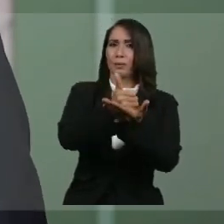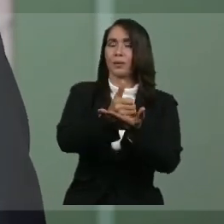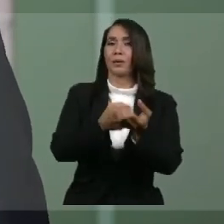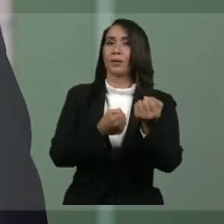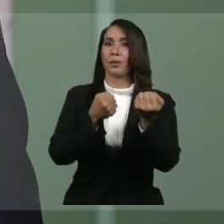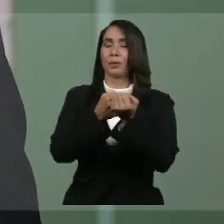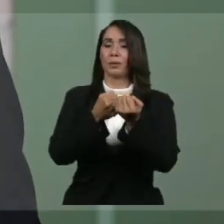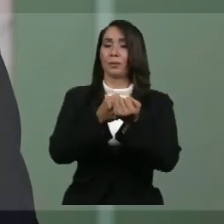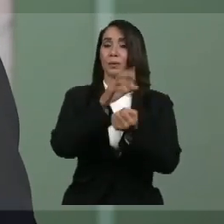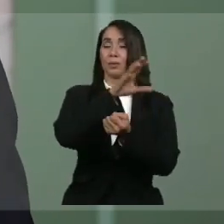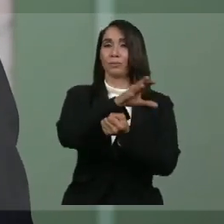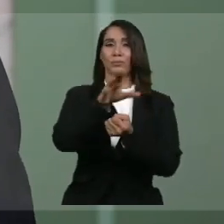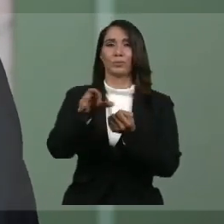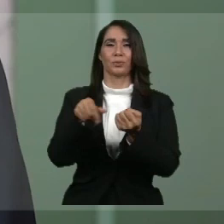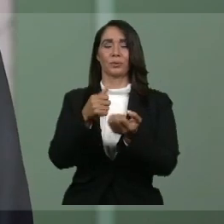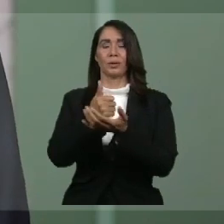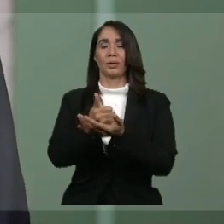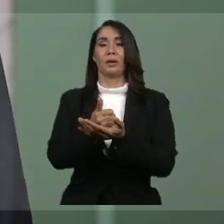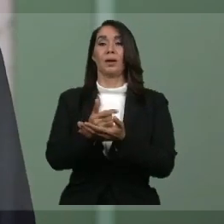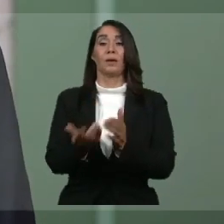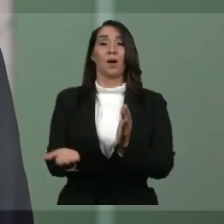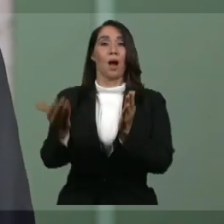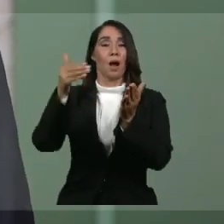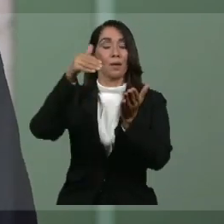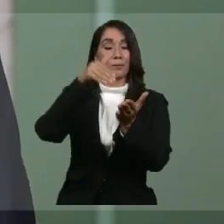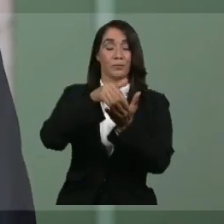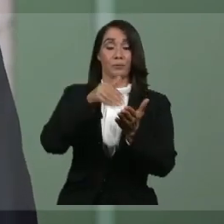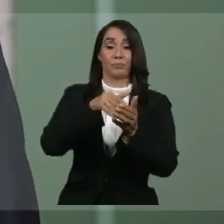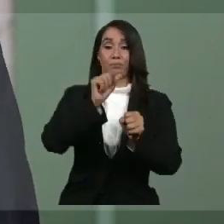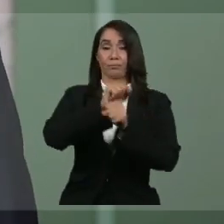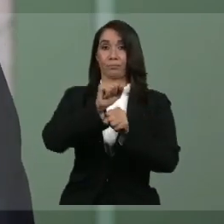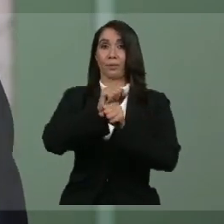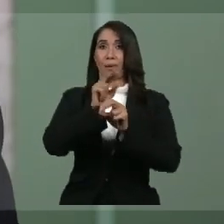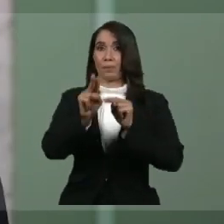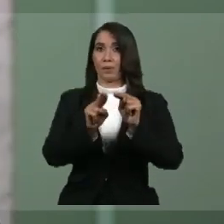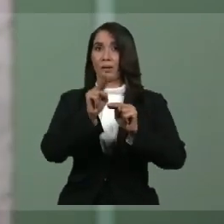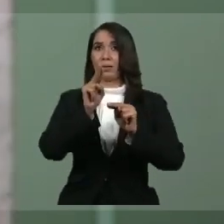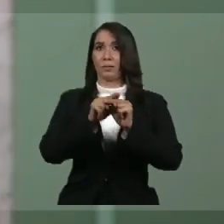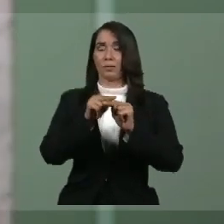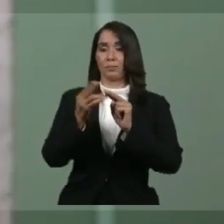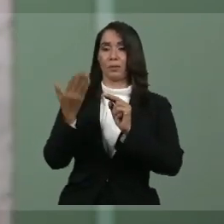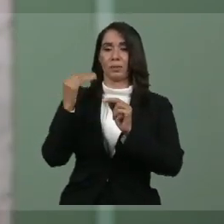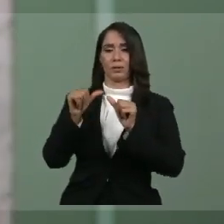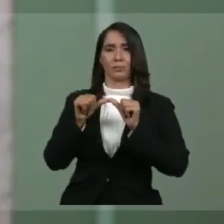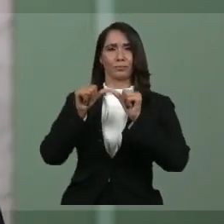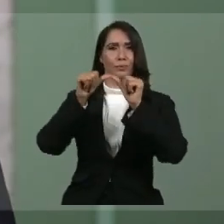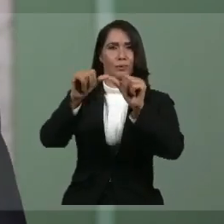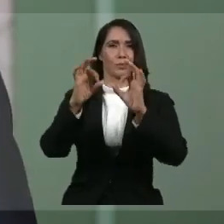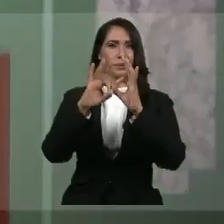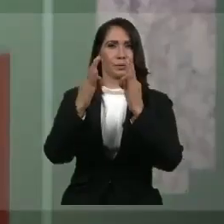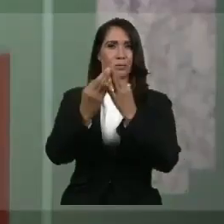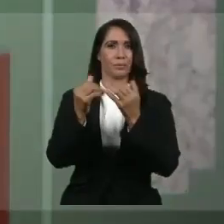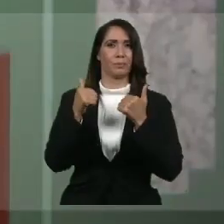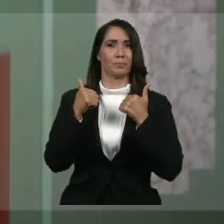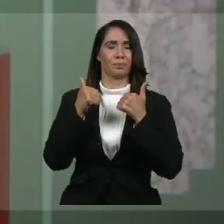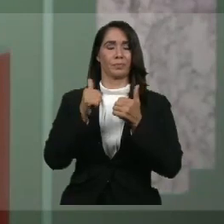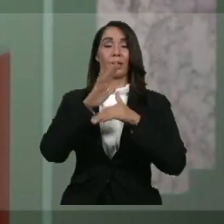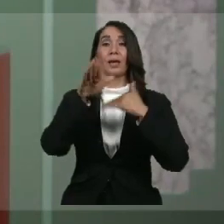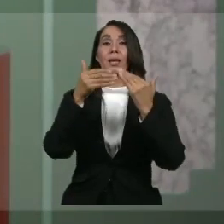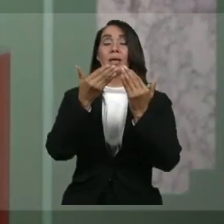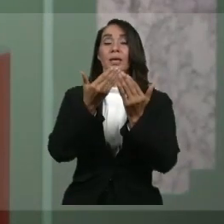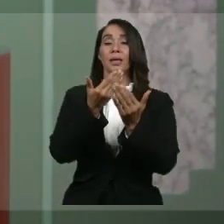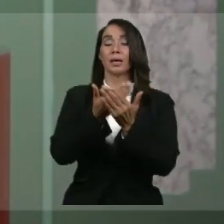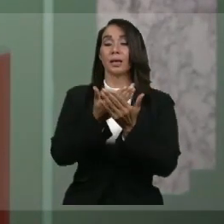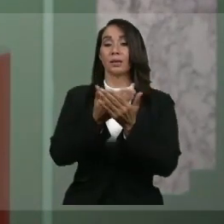ustedes, vamos a ayudarlos a volver a la normalidad y sacar adelante a sus familias. Y a todos los